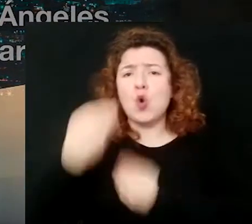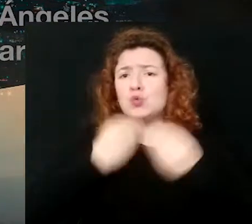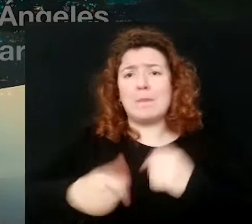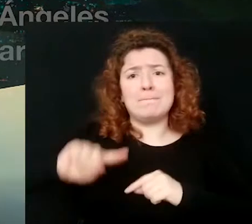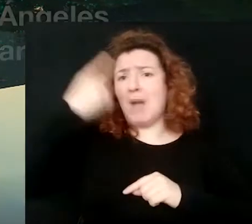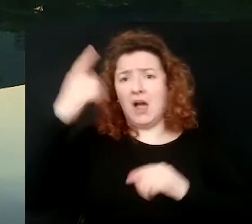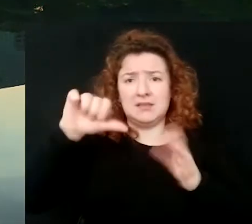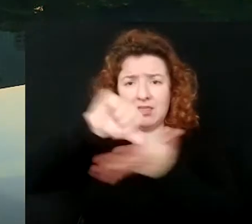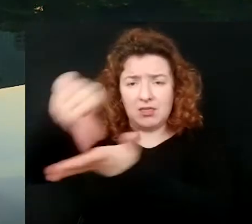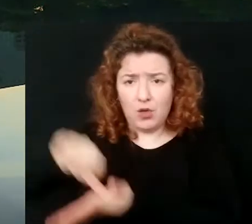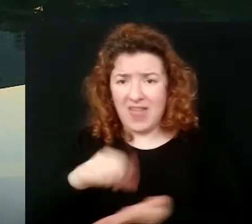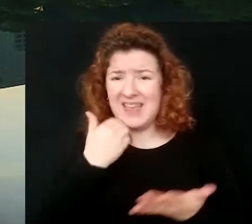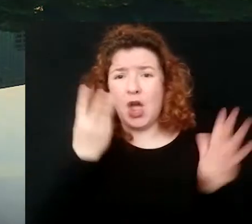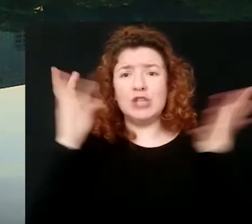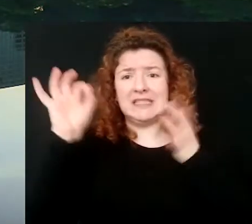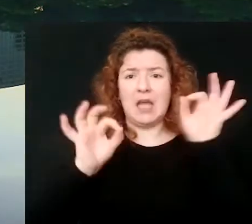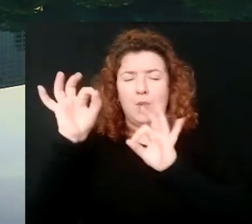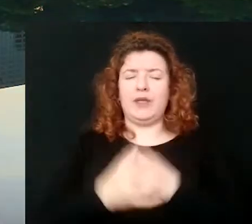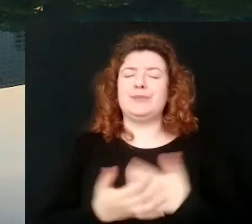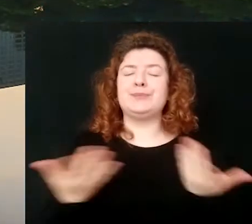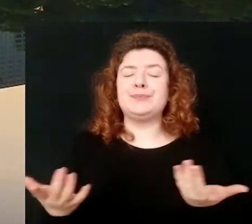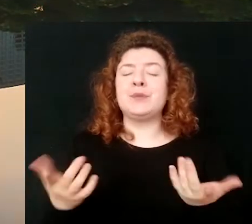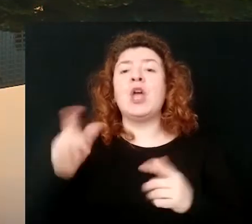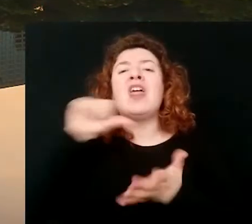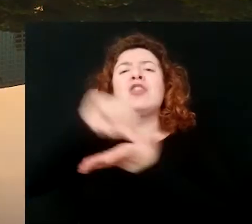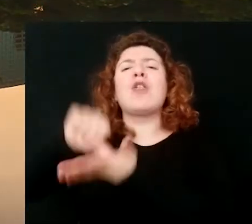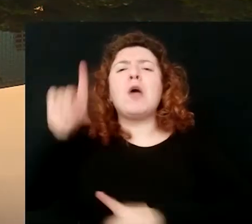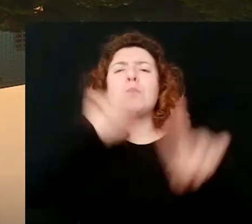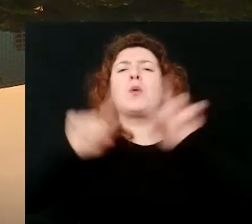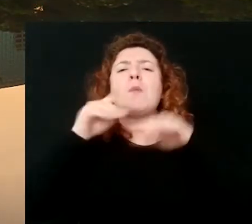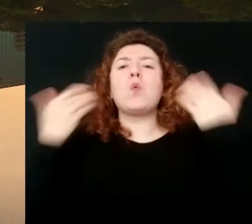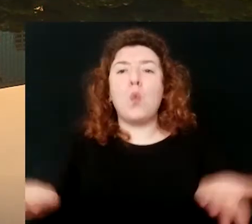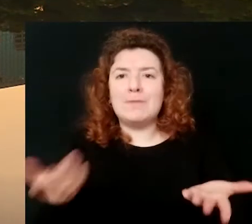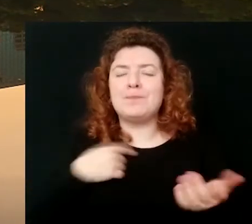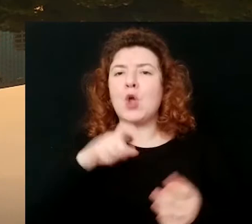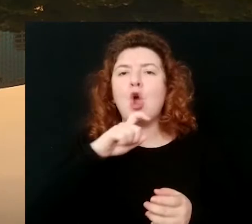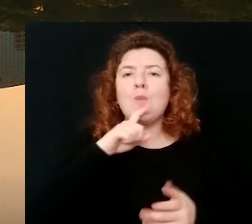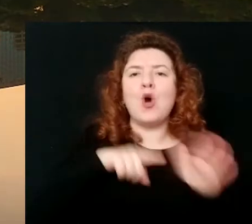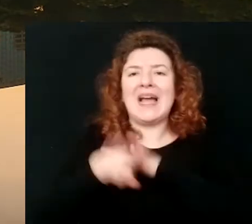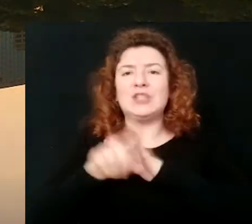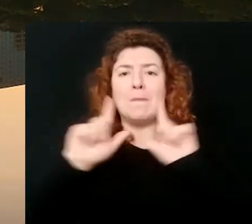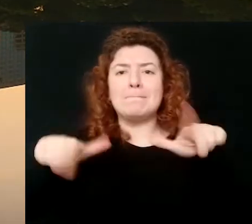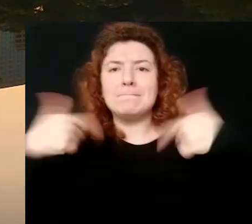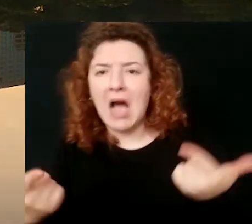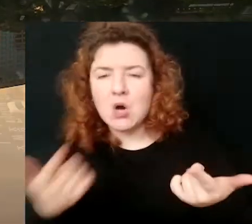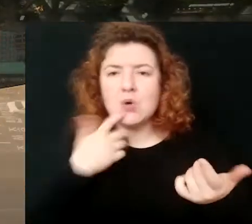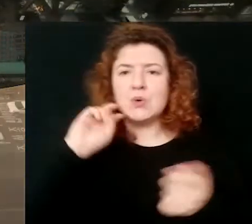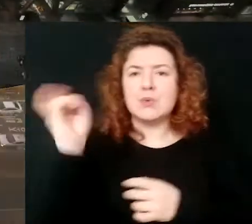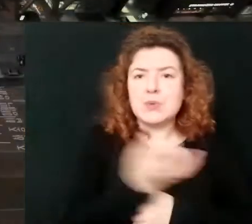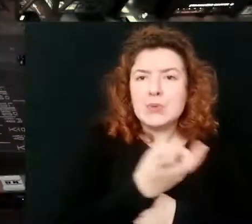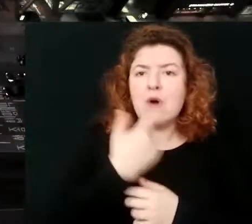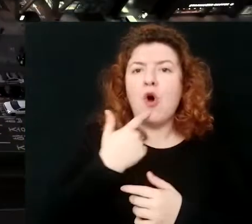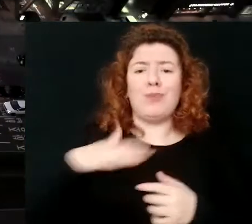energía. Se enfrentan a problemas como la difícil gestión de residuos sólidos o la falta de espacio habitable,